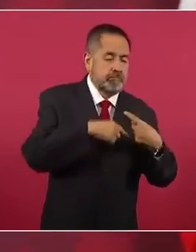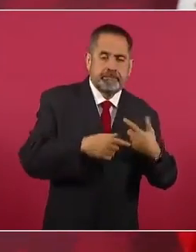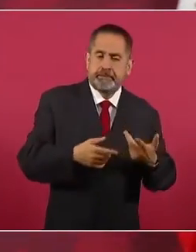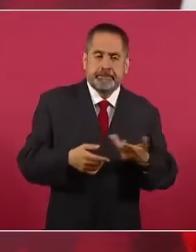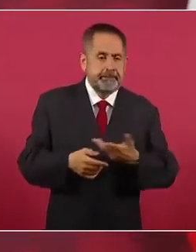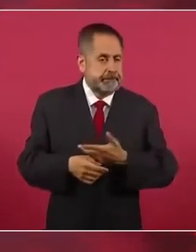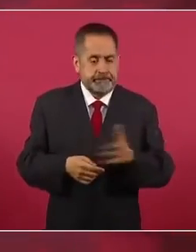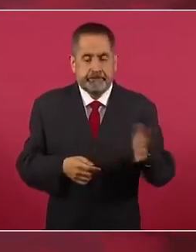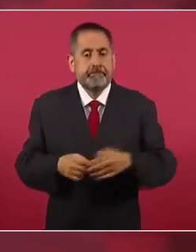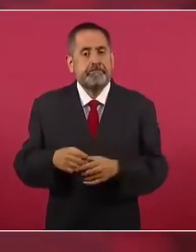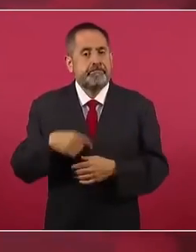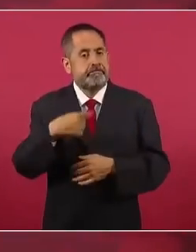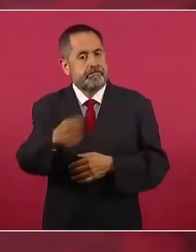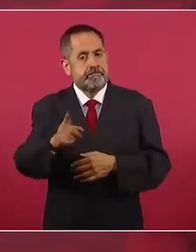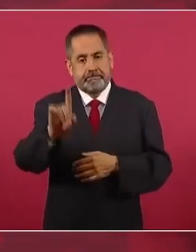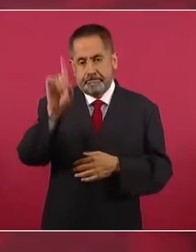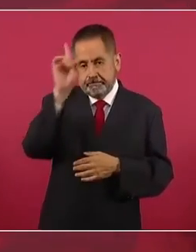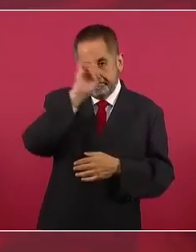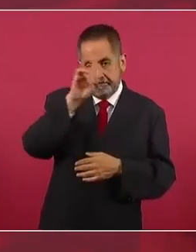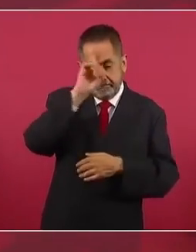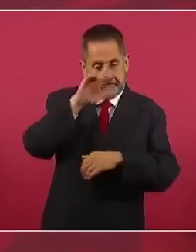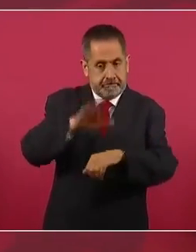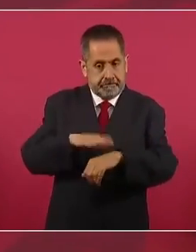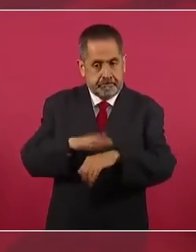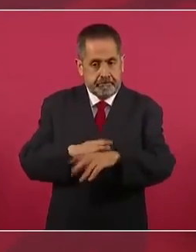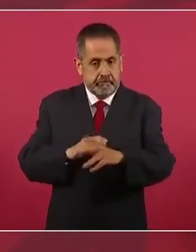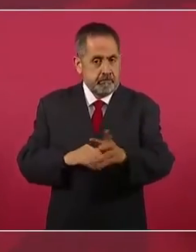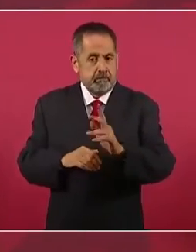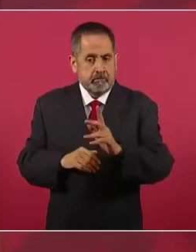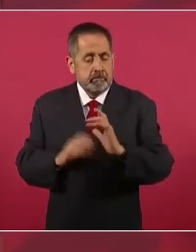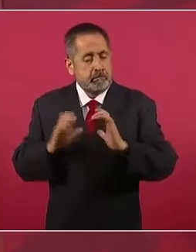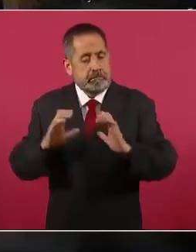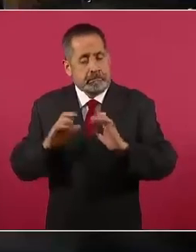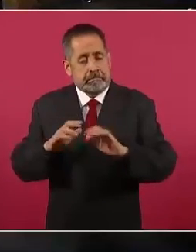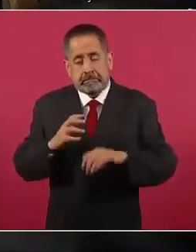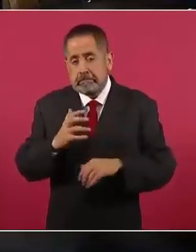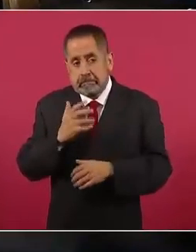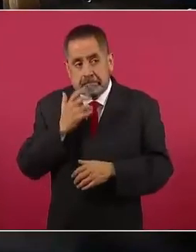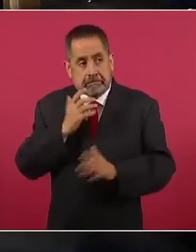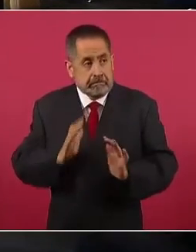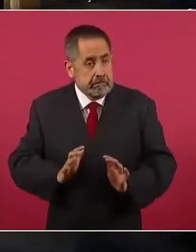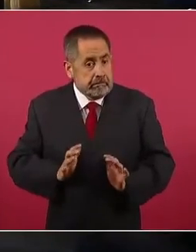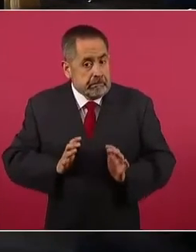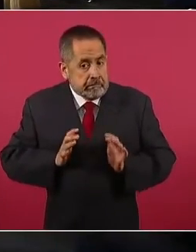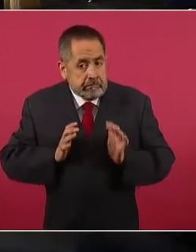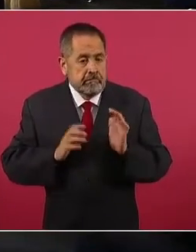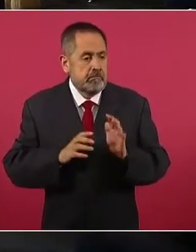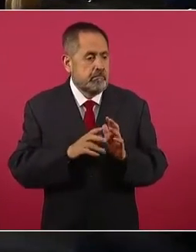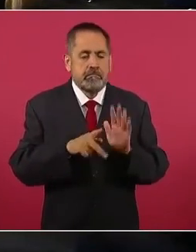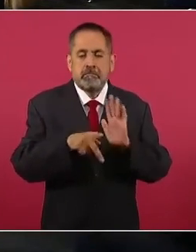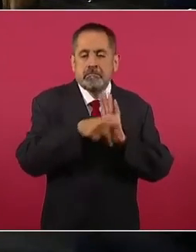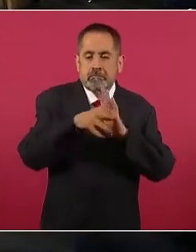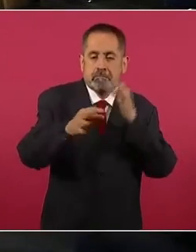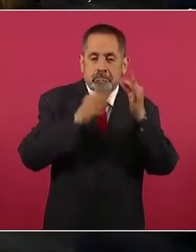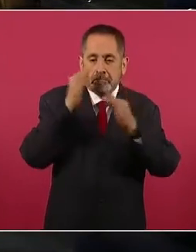la recomendación es que no se dejen engañar por los publicistas,